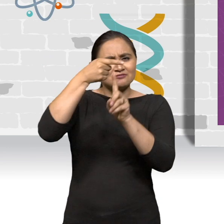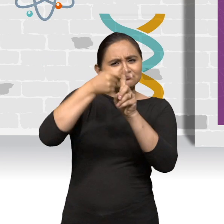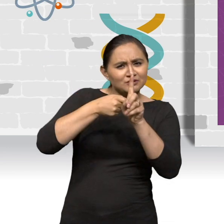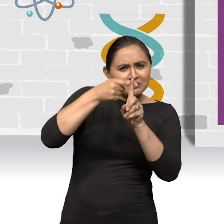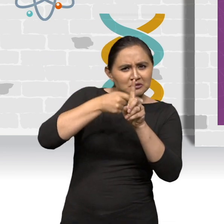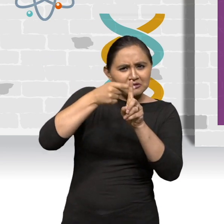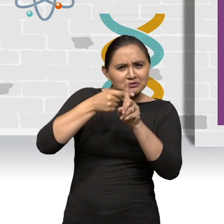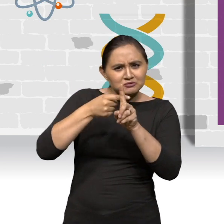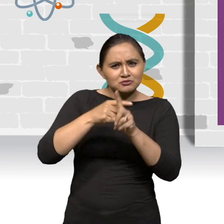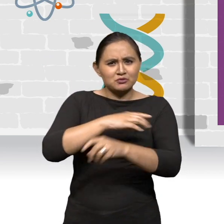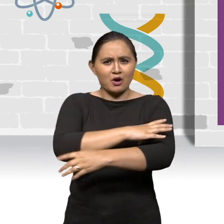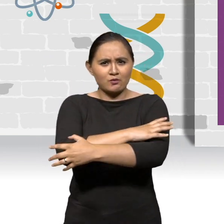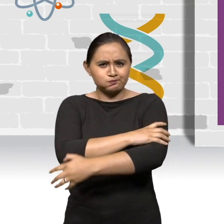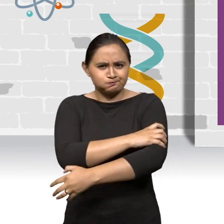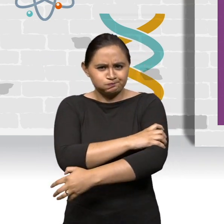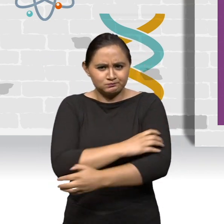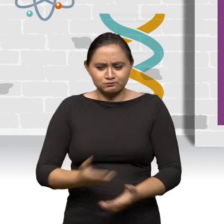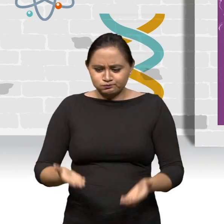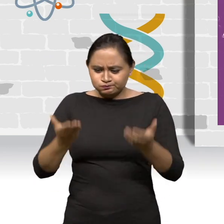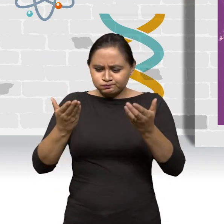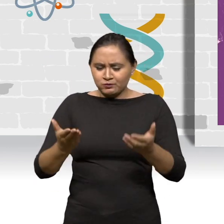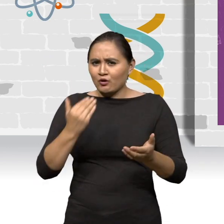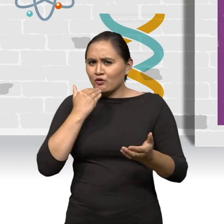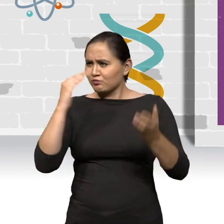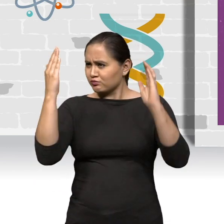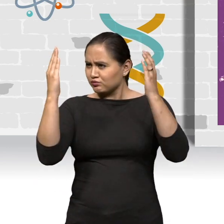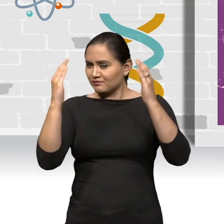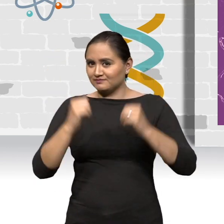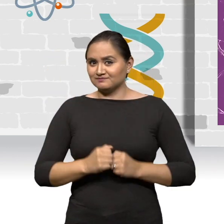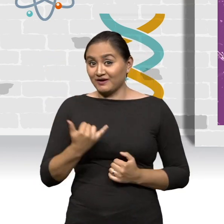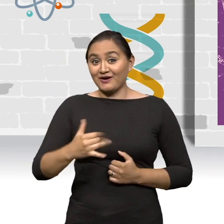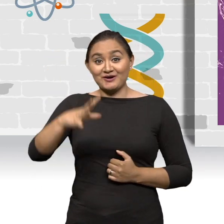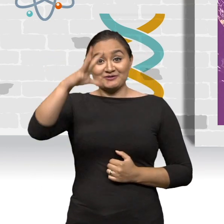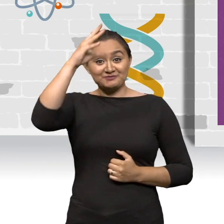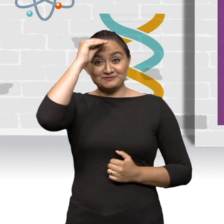y su temperatura. Te invito a que hablemos sobre la ley de Charles.